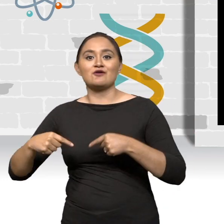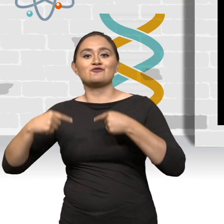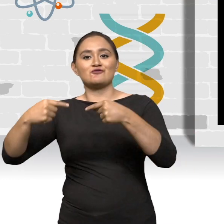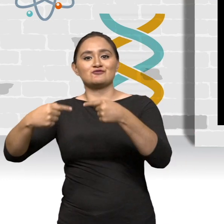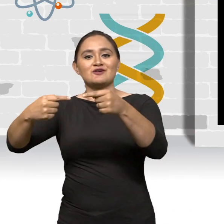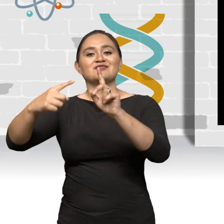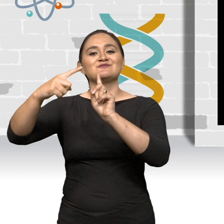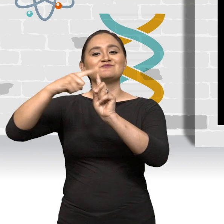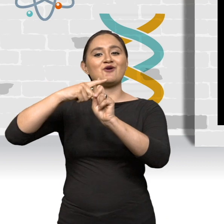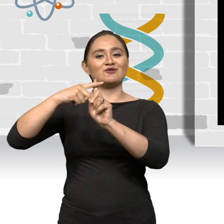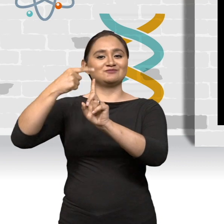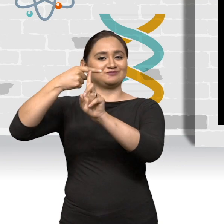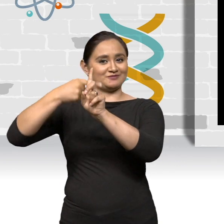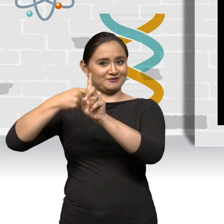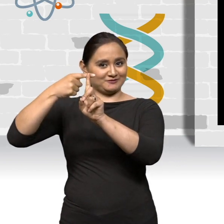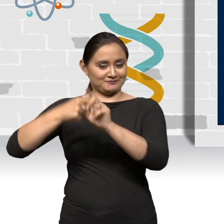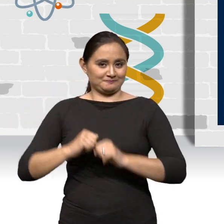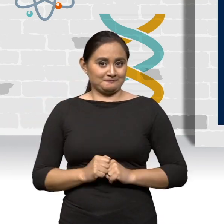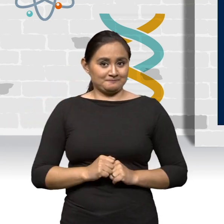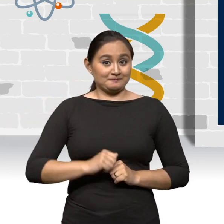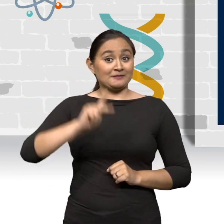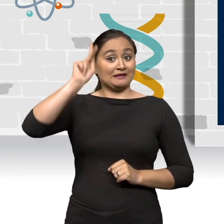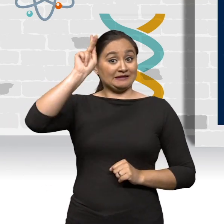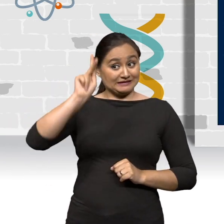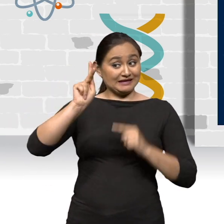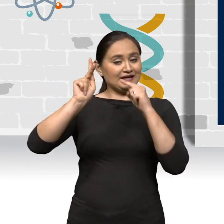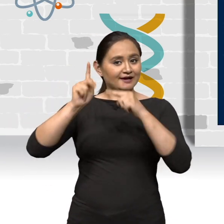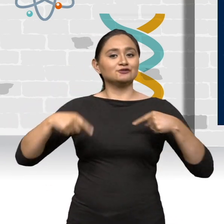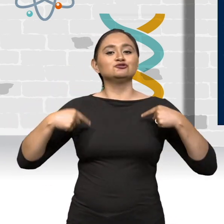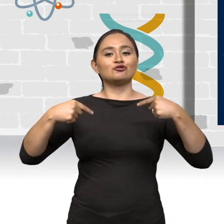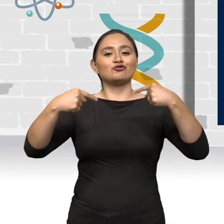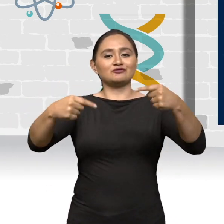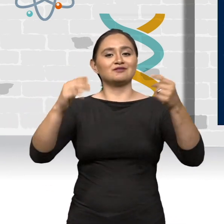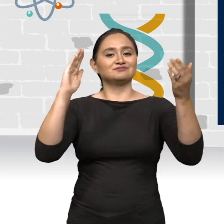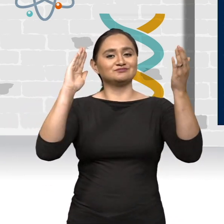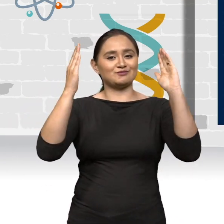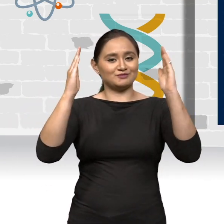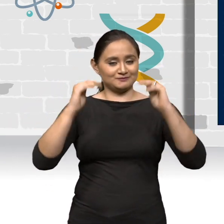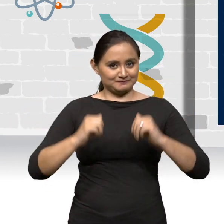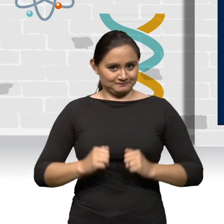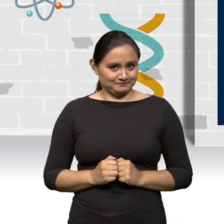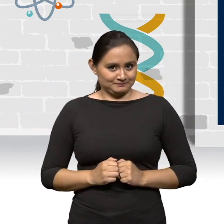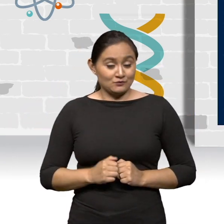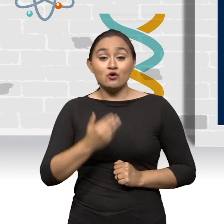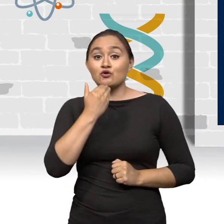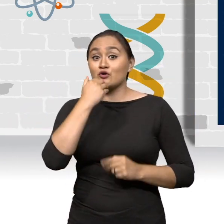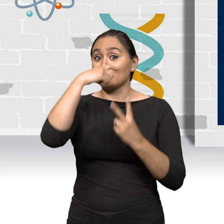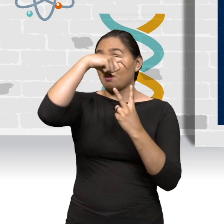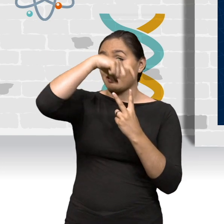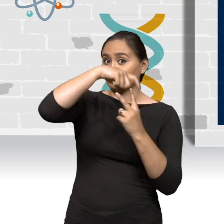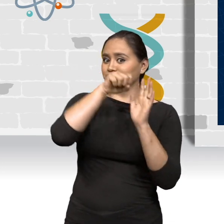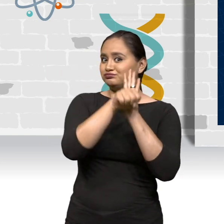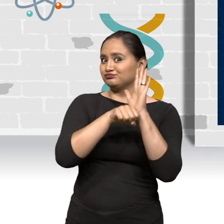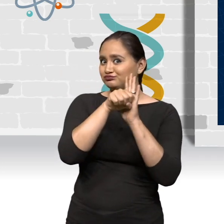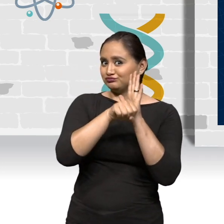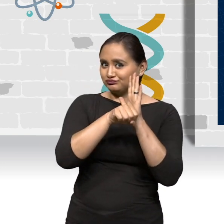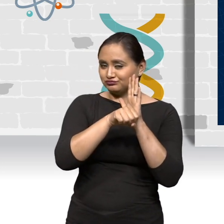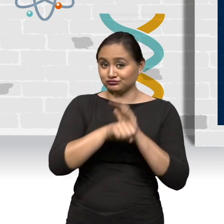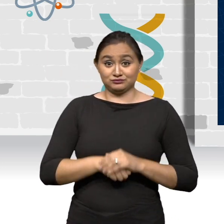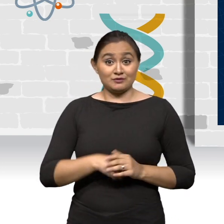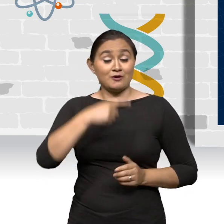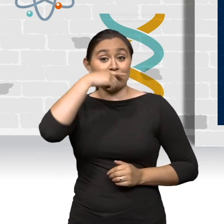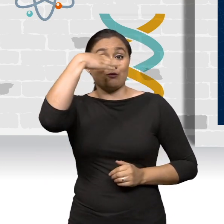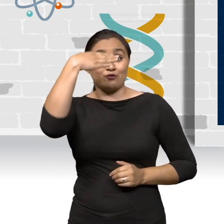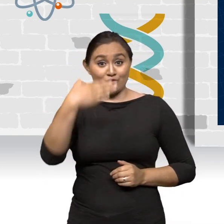igual a constante por temperatura, donde K es la constante de proporcionalidad. Despejando la ecuación, se